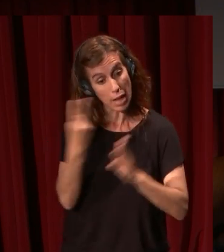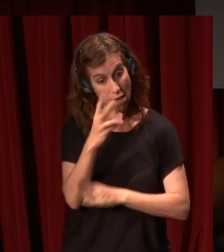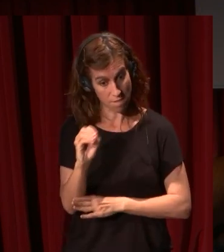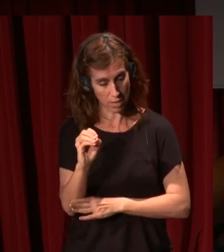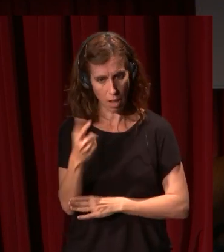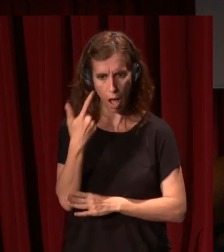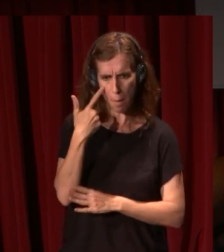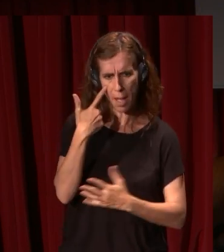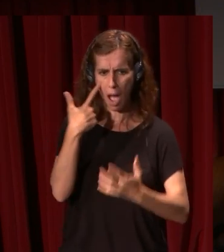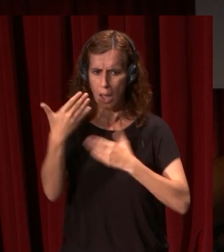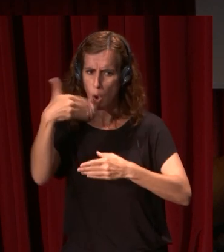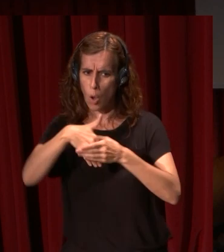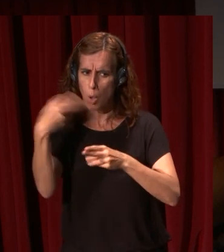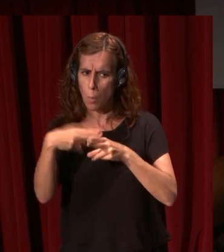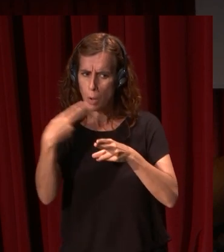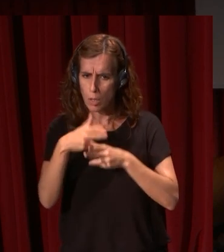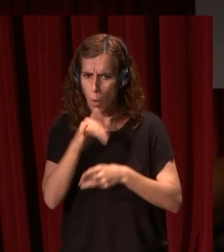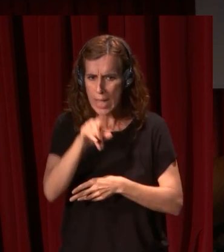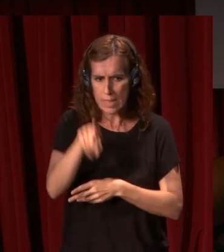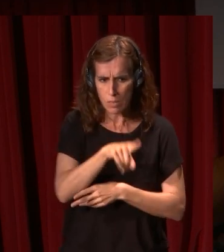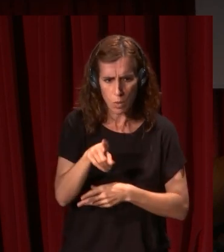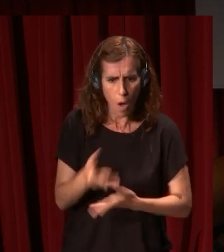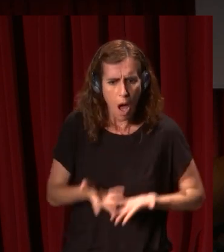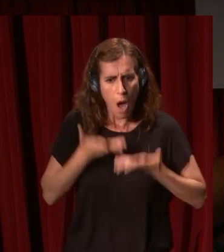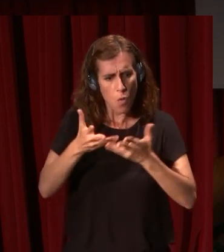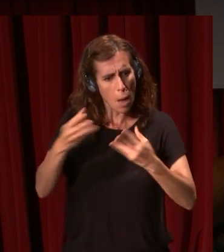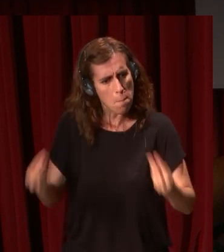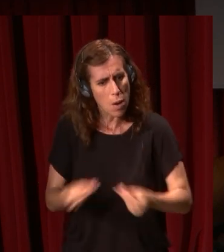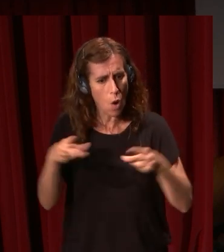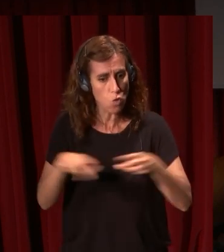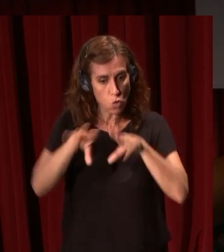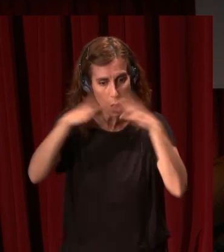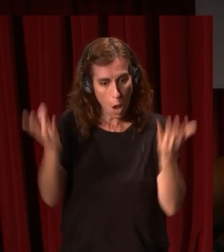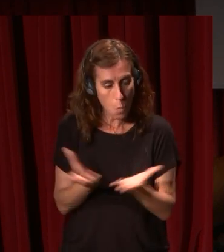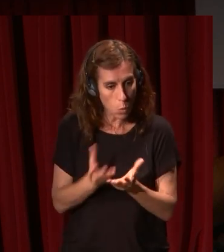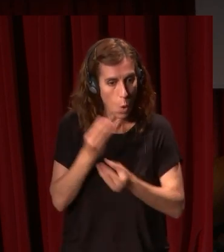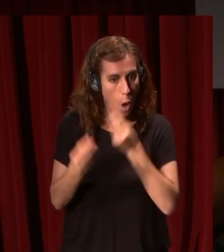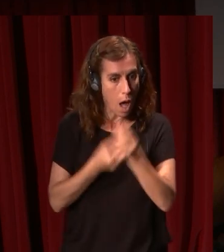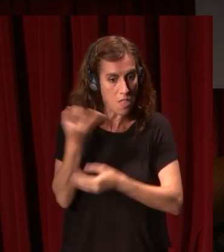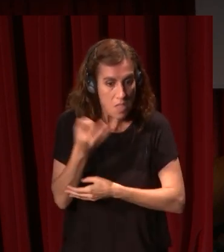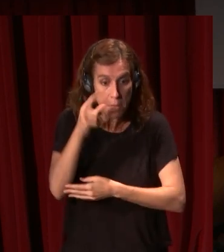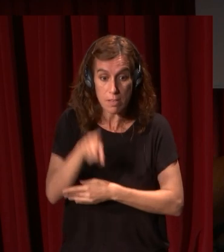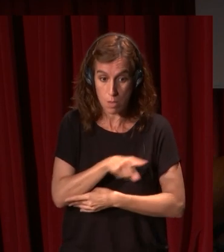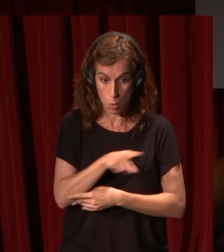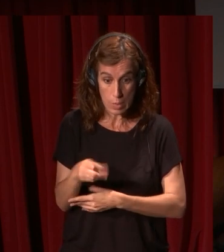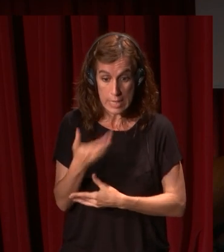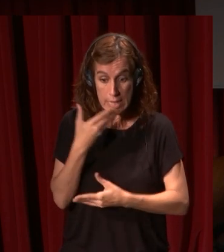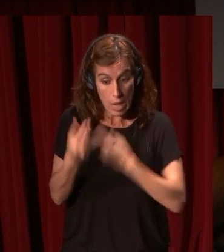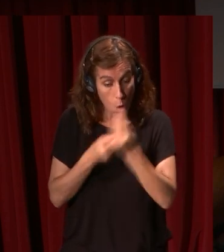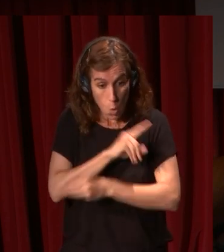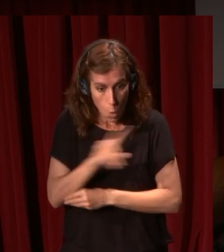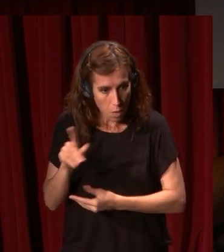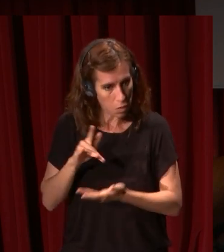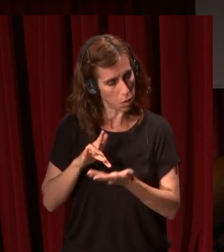el arte debe tener un contenido político debe ayudar a mejorar la sociedad y el mundo o si no debe hacerlo y si al no hacerlo está siendo demasiado